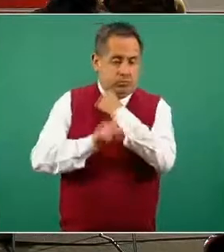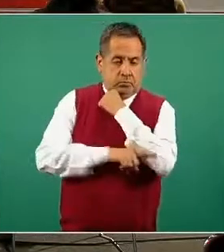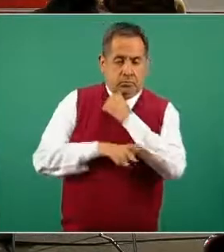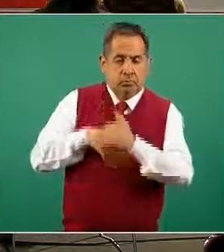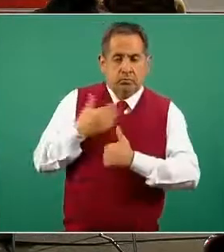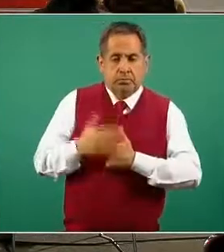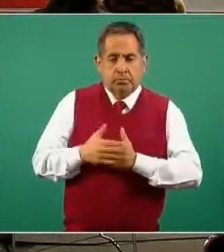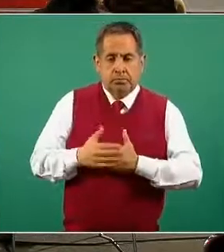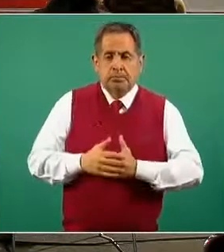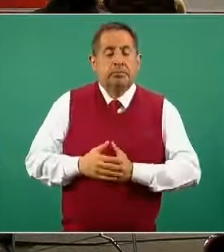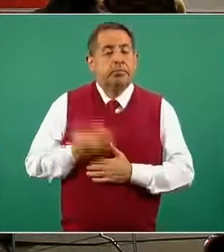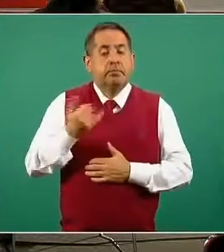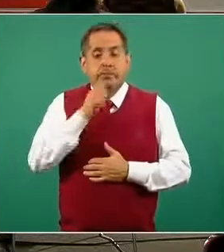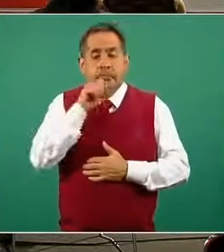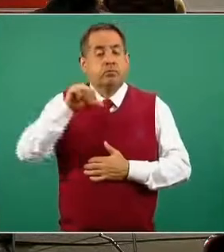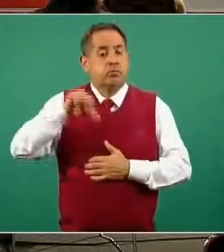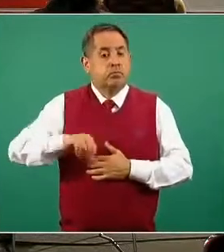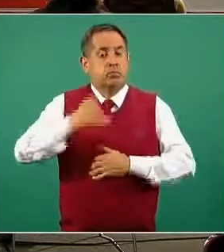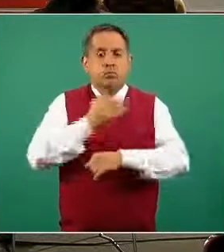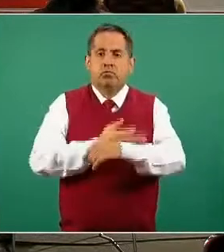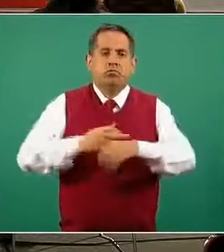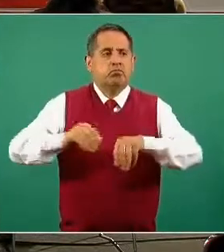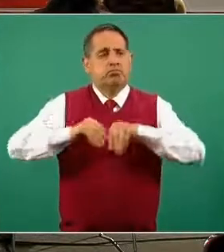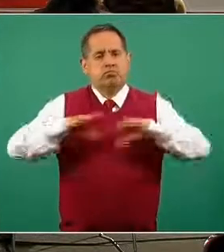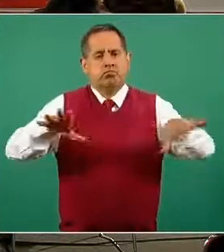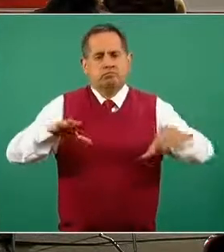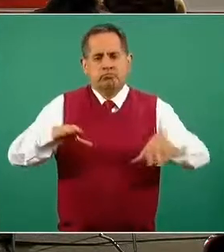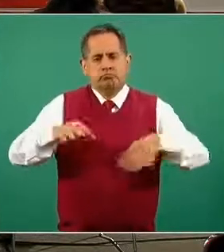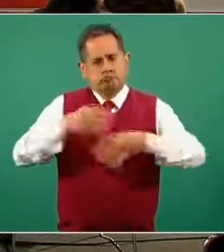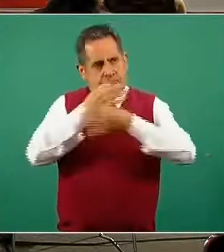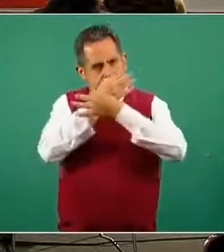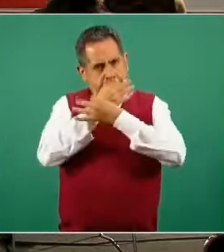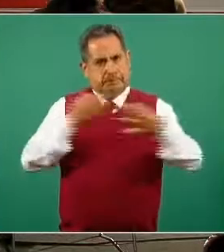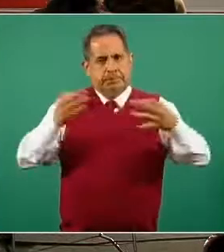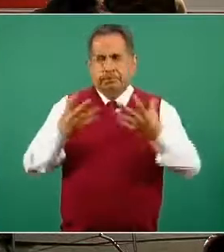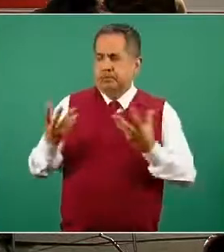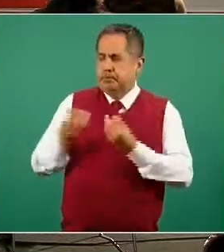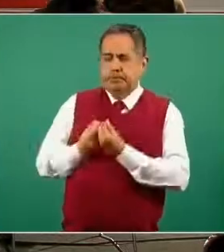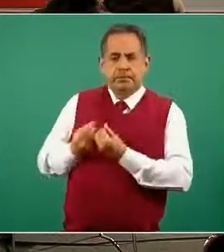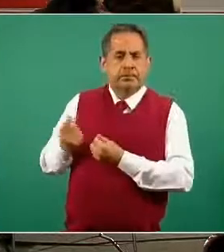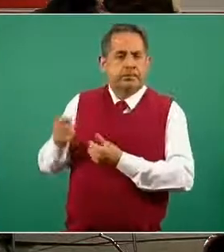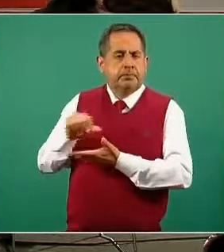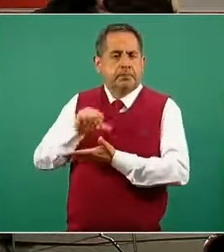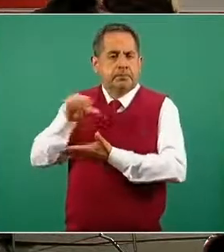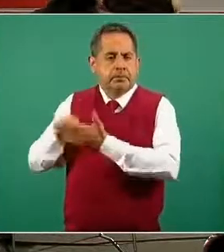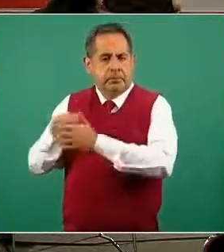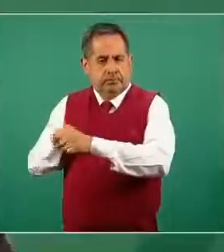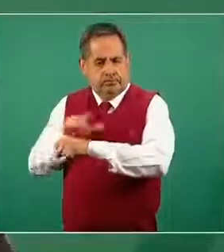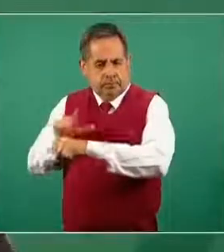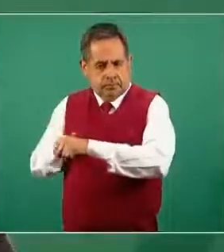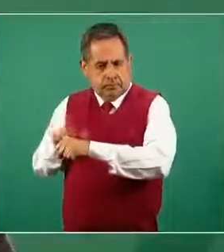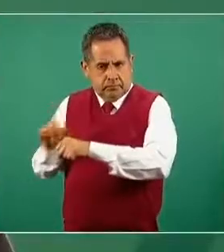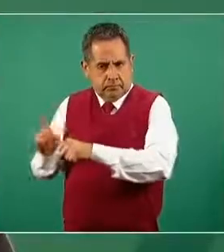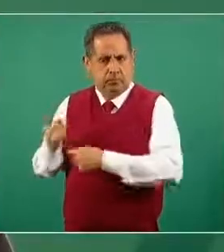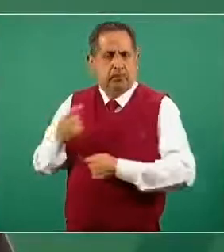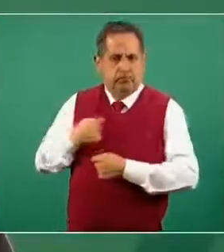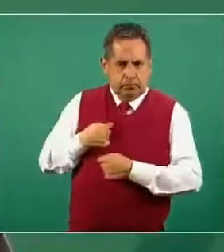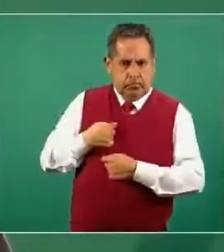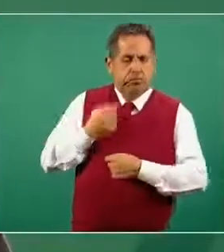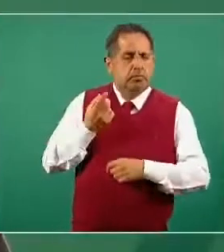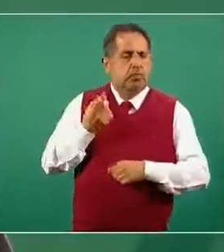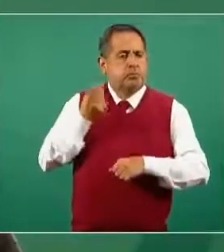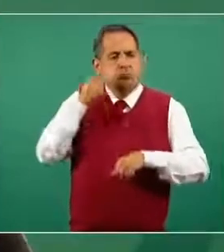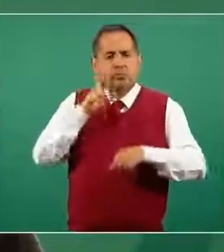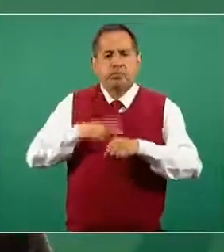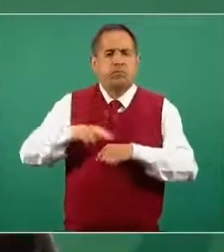epidemiológico que el día de hoy por la tarde emitimos de manera conjunta el Centro Nacional de la doctora Berichefsky y la Dirección